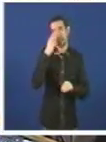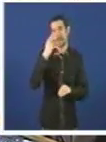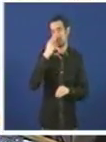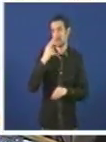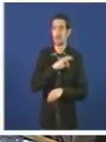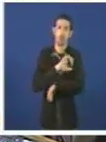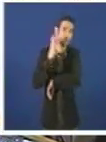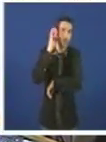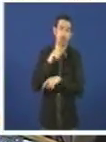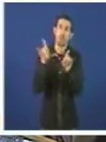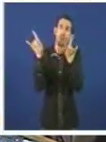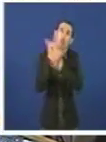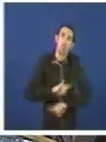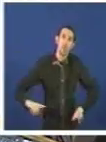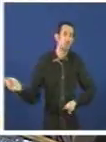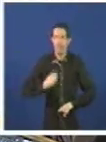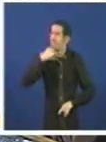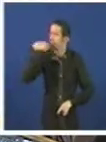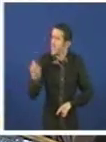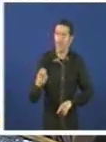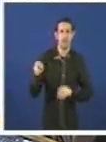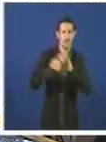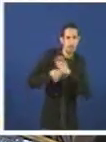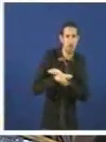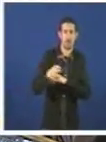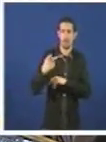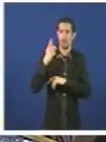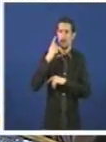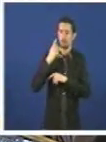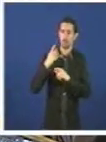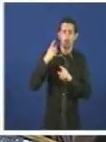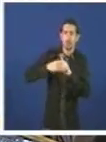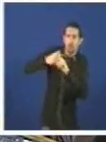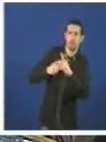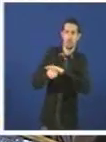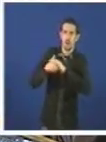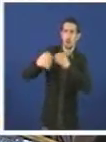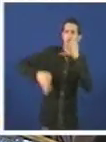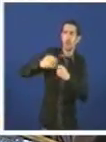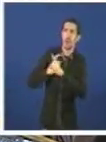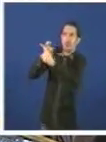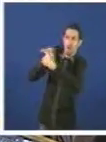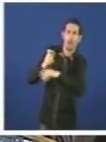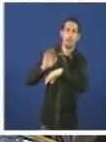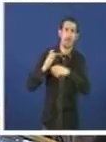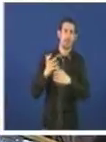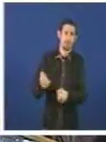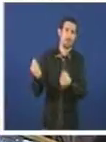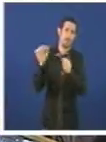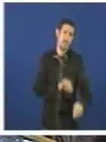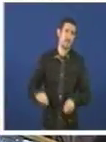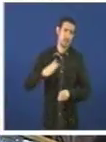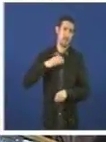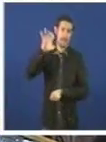diga algo recurra utilice todas as vías institucionais e xurídicas para defender a este país. Eso é o que